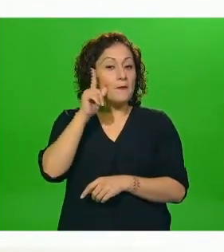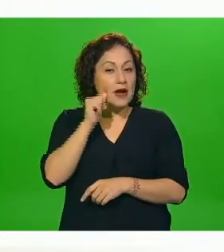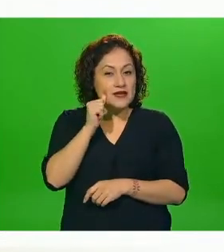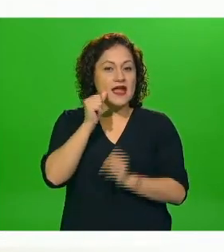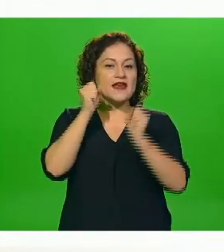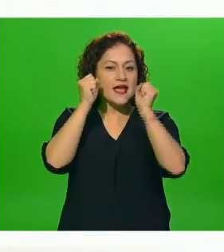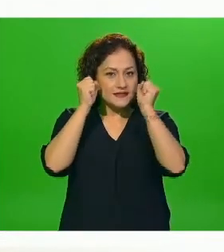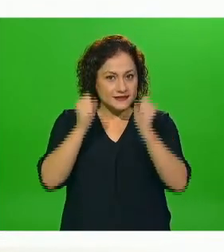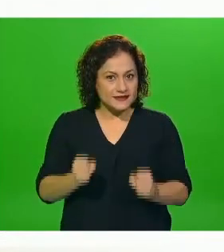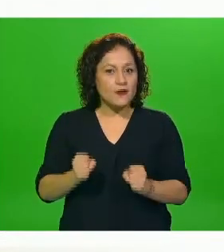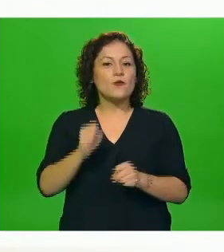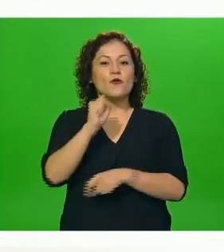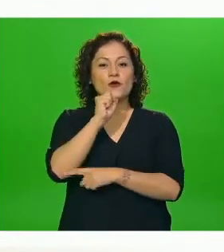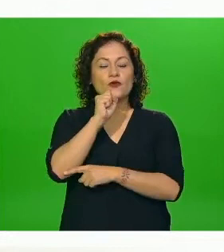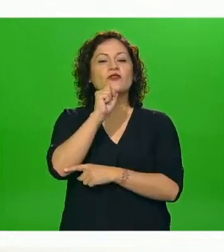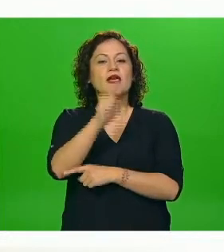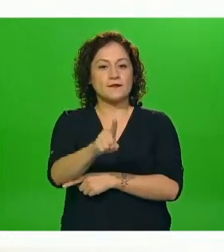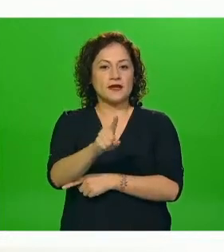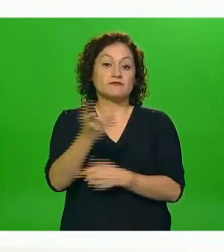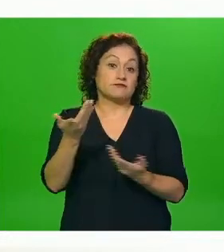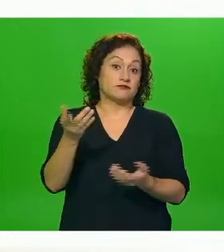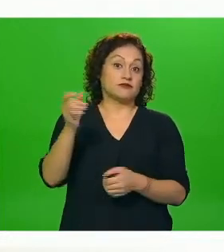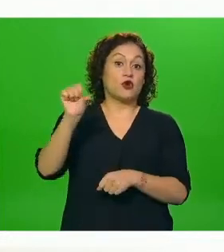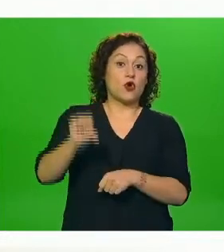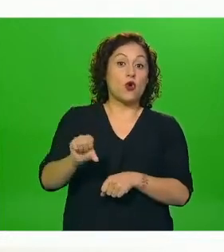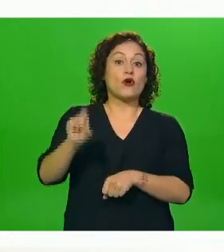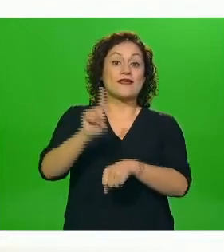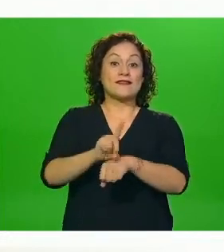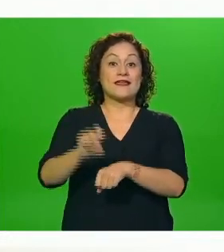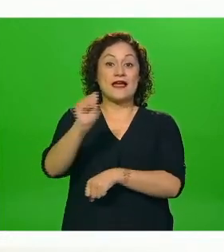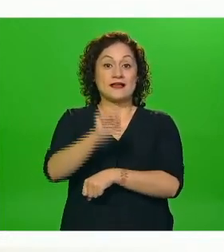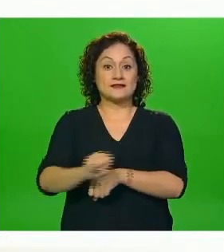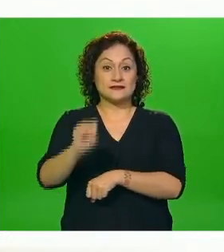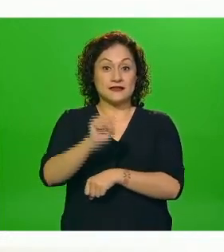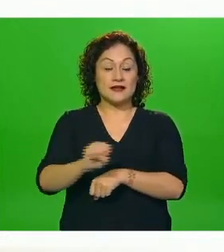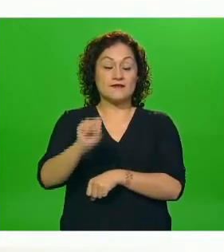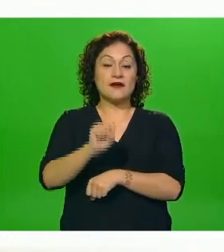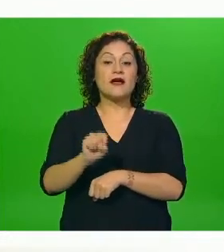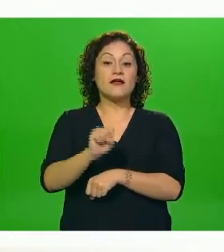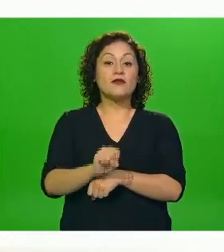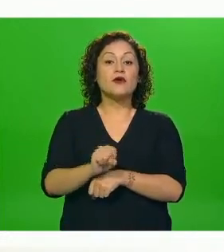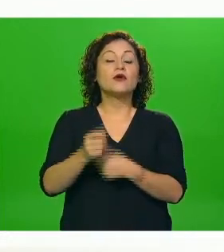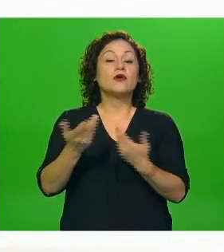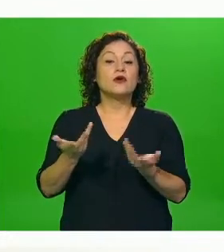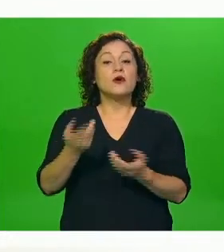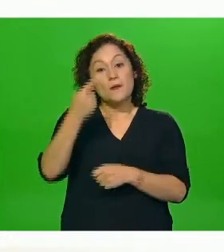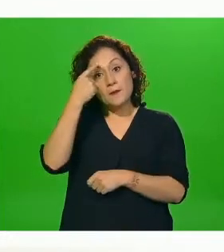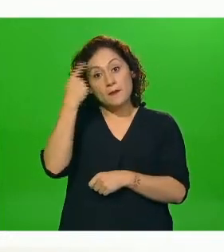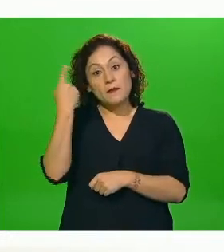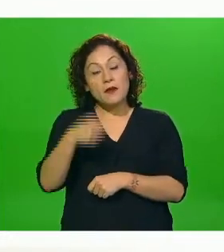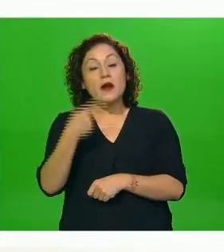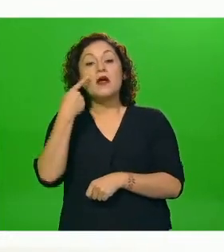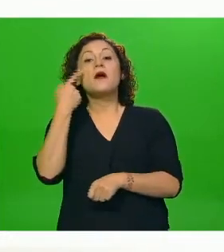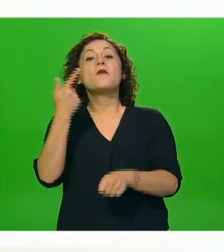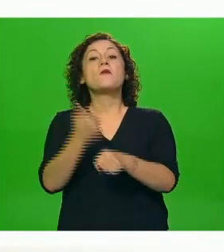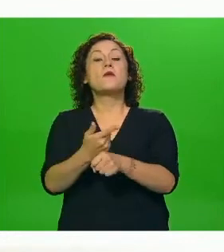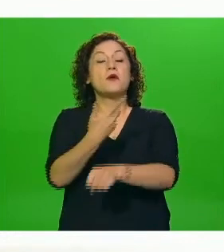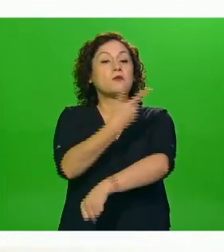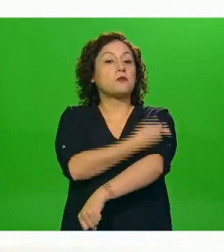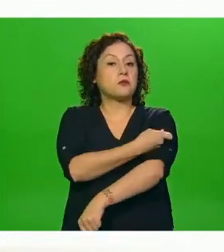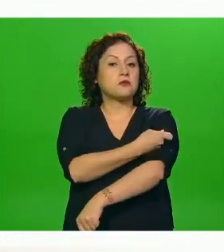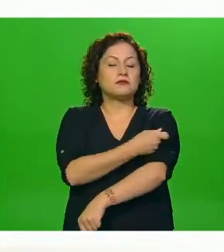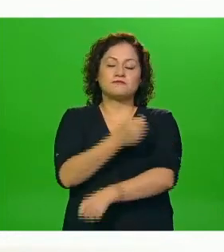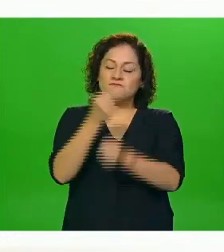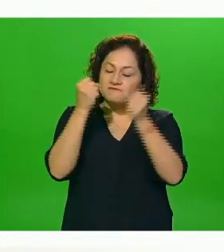presentando los datos de hoy sábado de cómo le fue a la estrategia nacional de vacunación el día de hoy de seguro sin duda va a ser